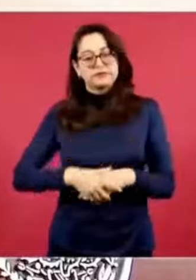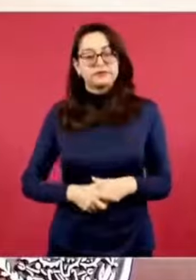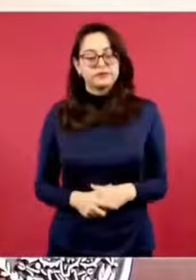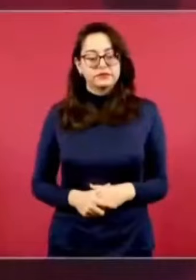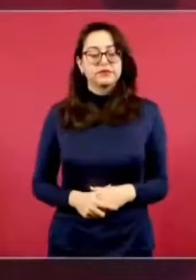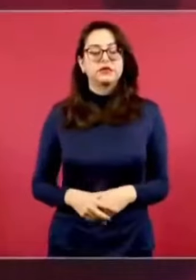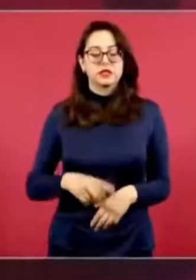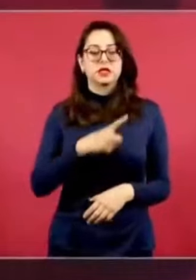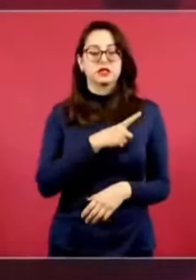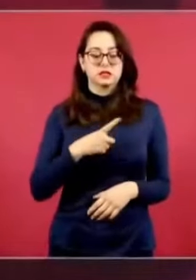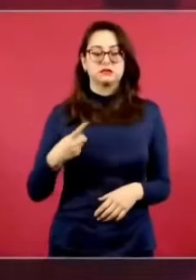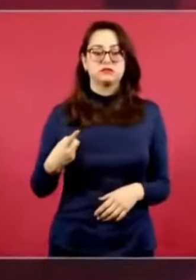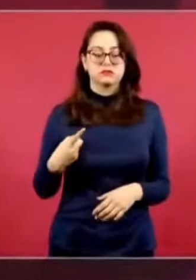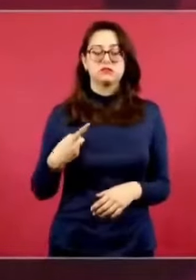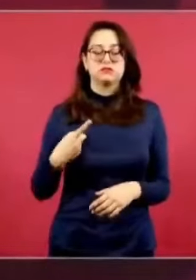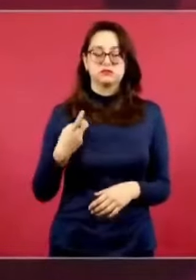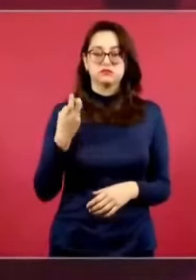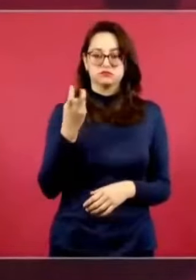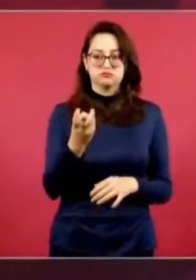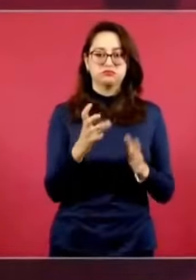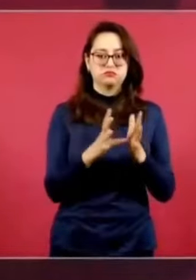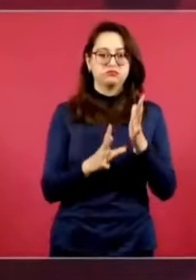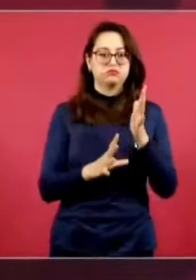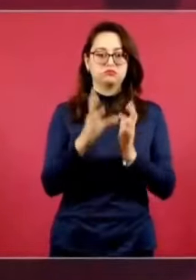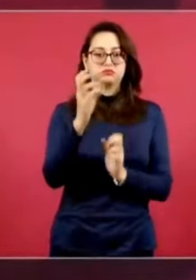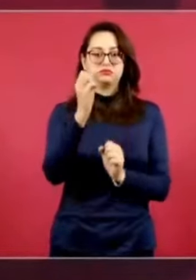vamos a trabajar en esto.